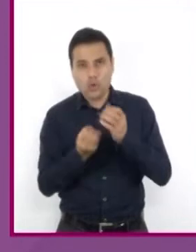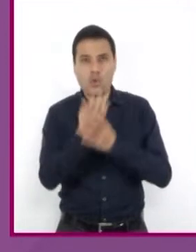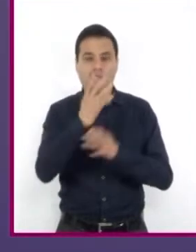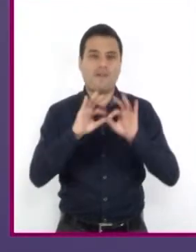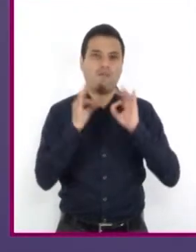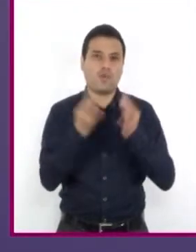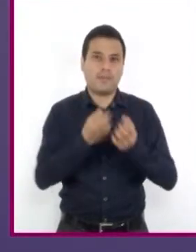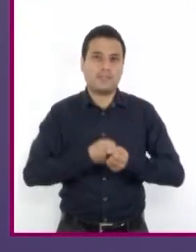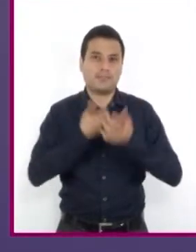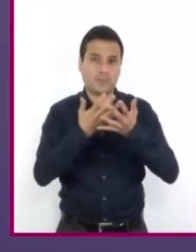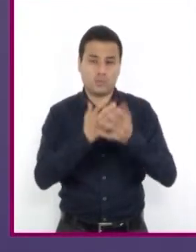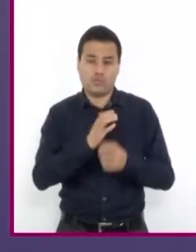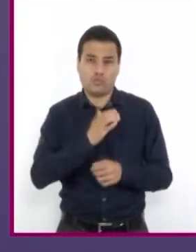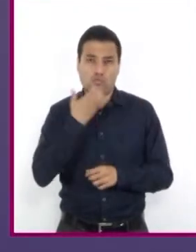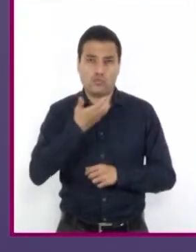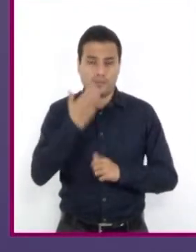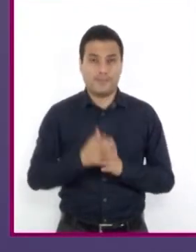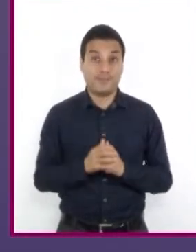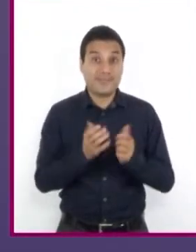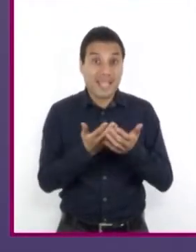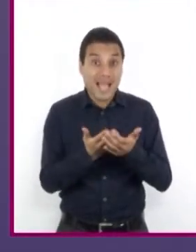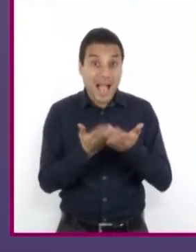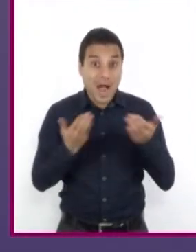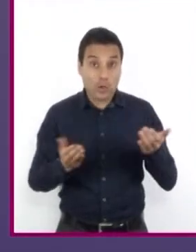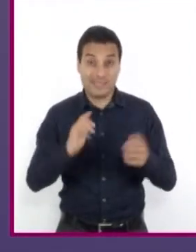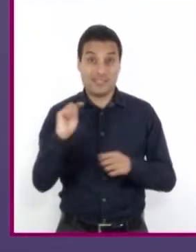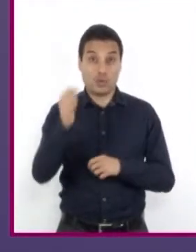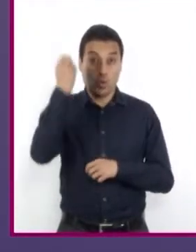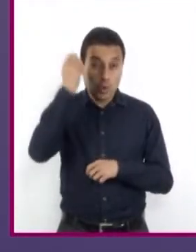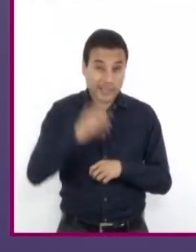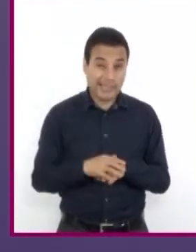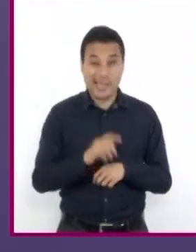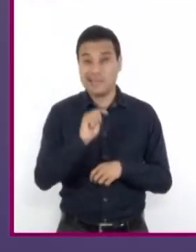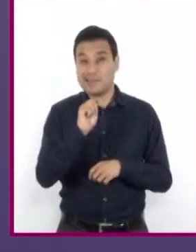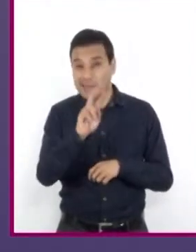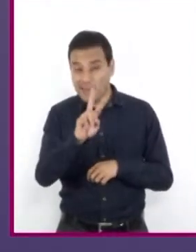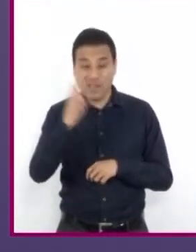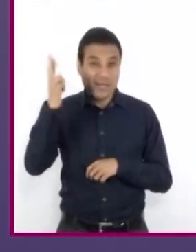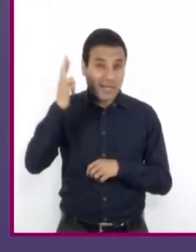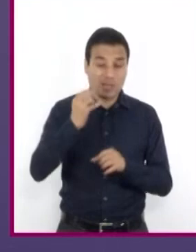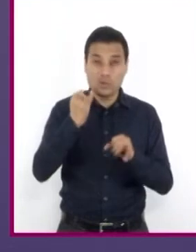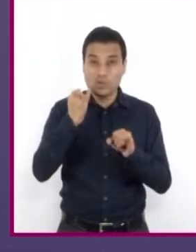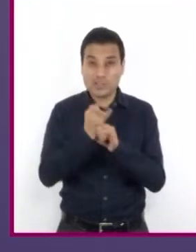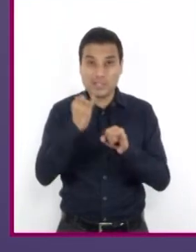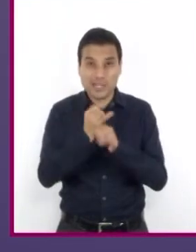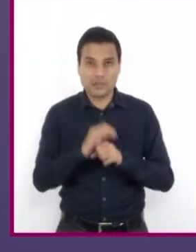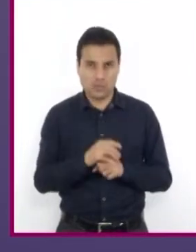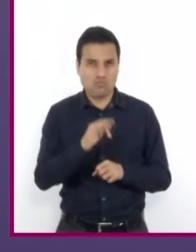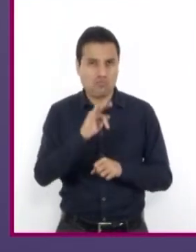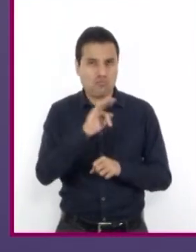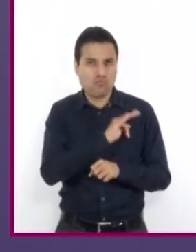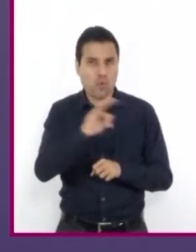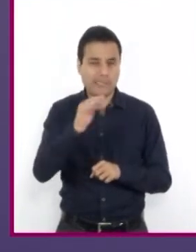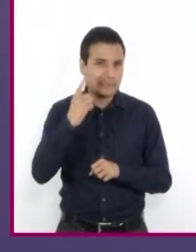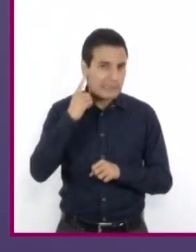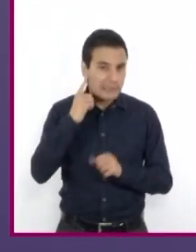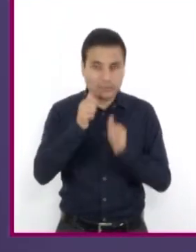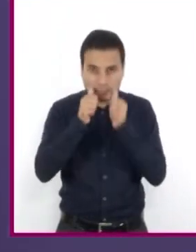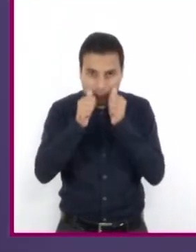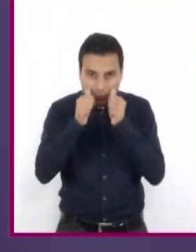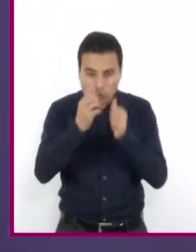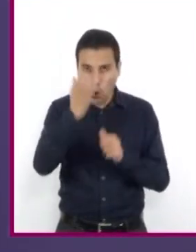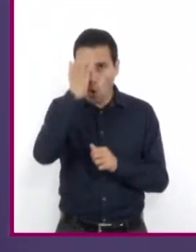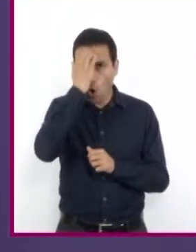En la actualidad, la tecnología y los medios de comunicación nos permiten escuchar y conocer las